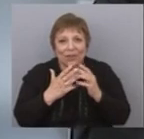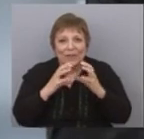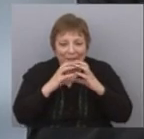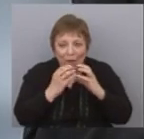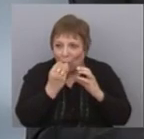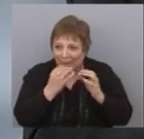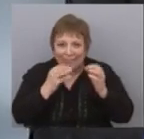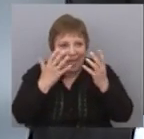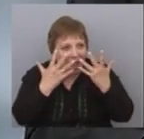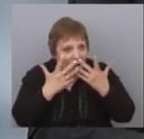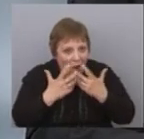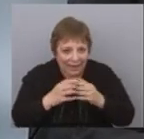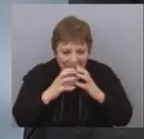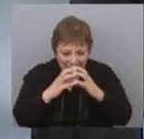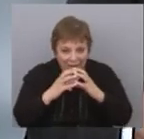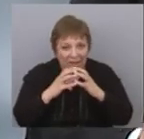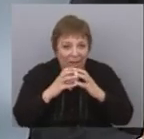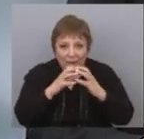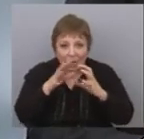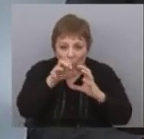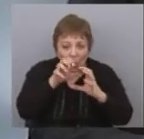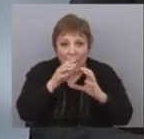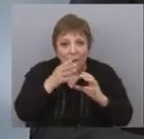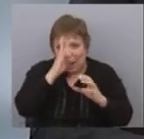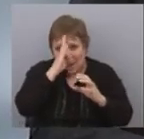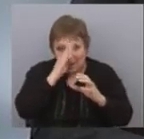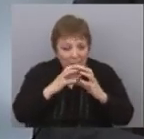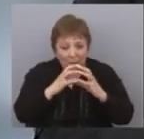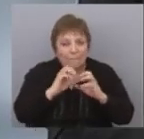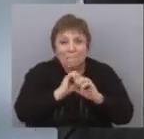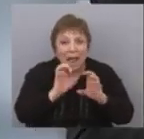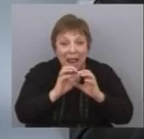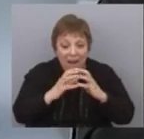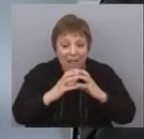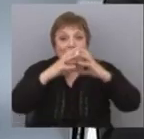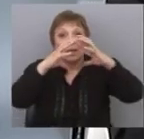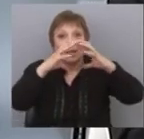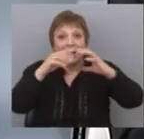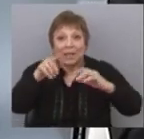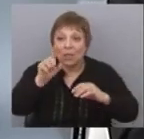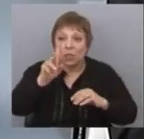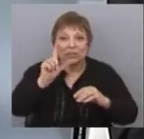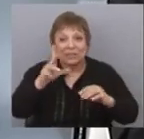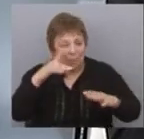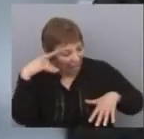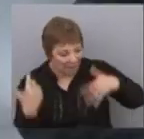niños, bueno, y eso puede generar problemas, genera problemas de aprendizaje sin lugar a duda, son hijos de aquella crisis.